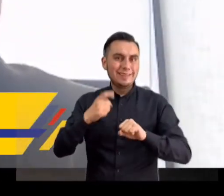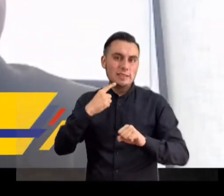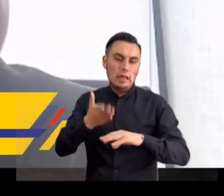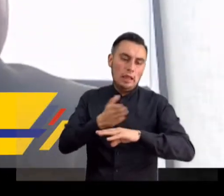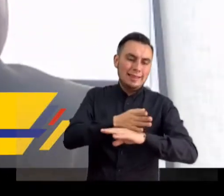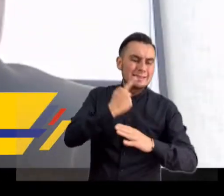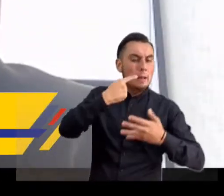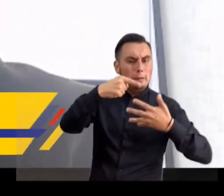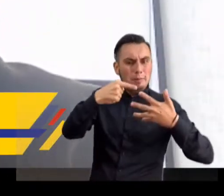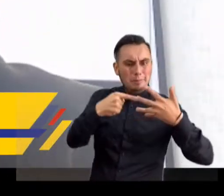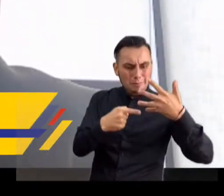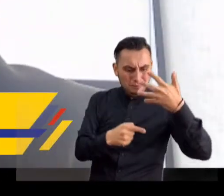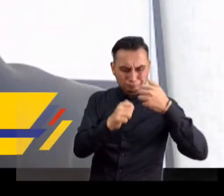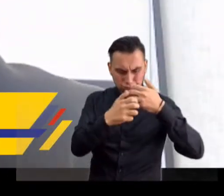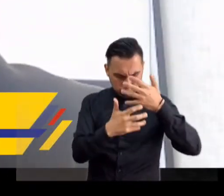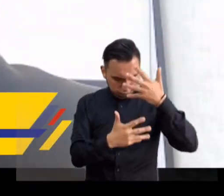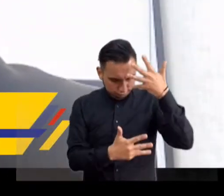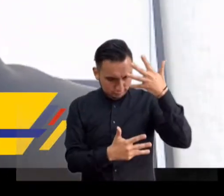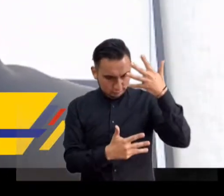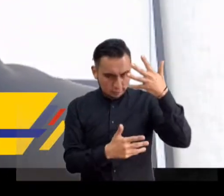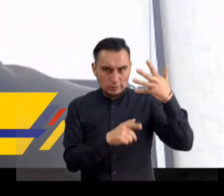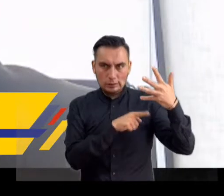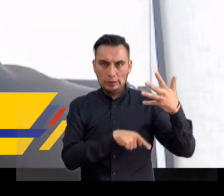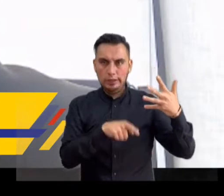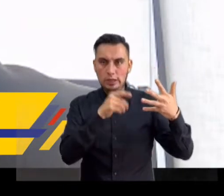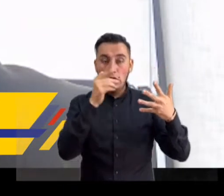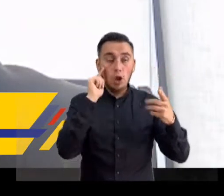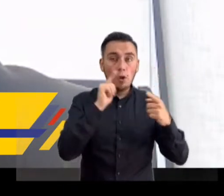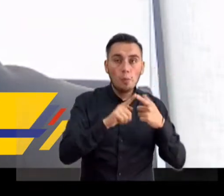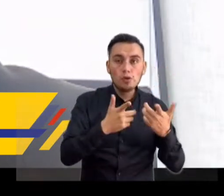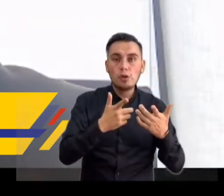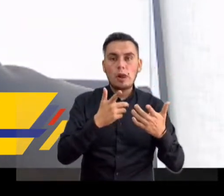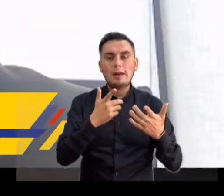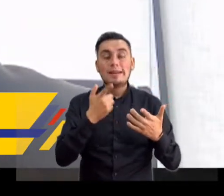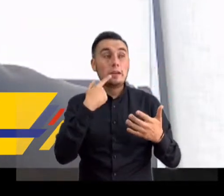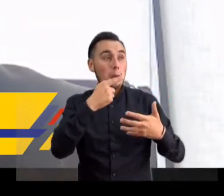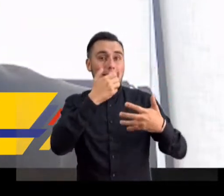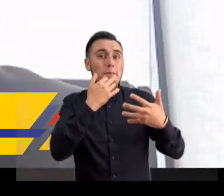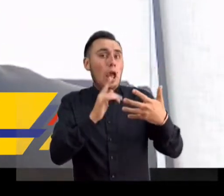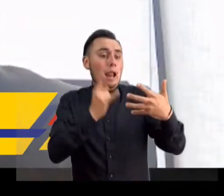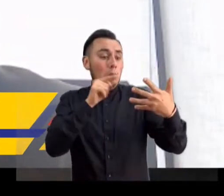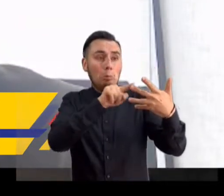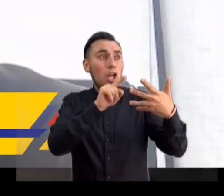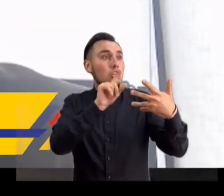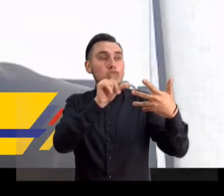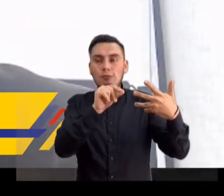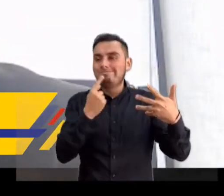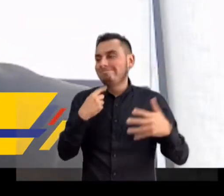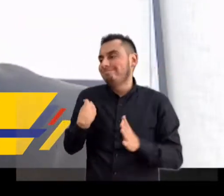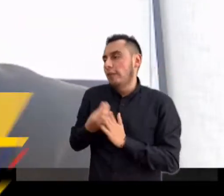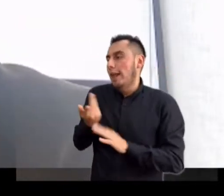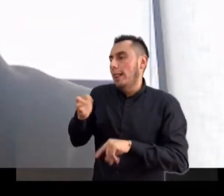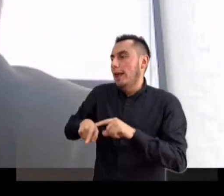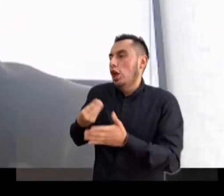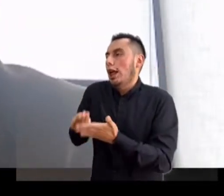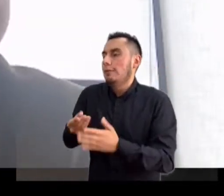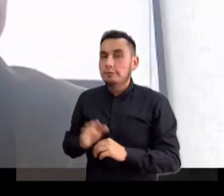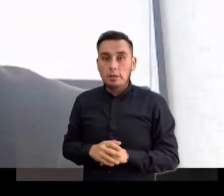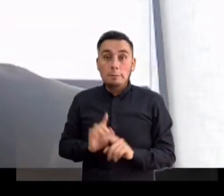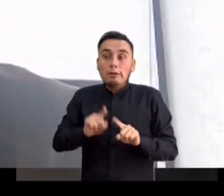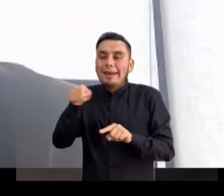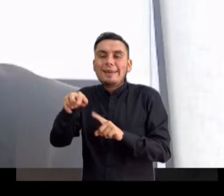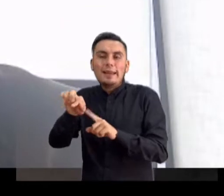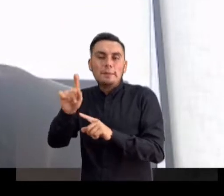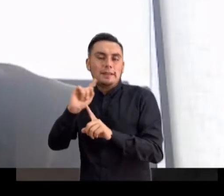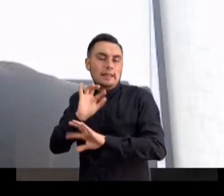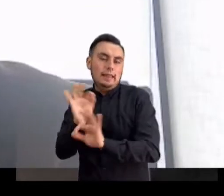cumplir un montón de requisitos que si no los cumplen, pues no les aceptan la factura. Pero ahí ya la